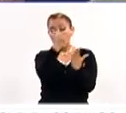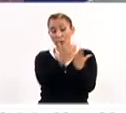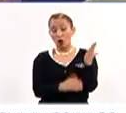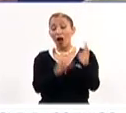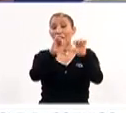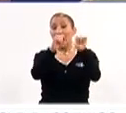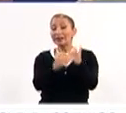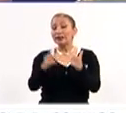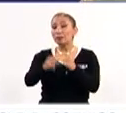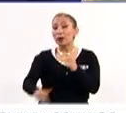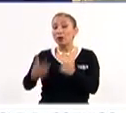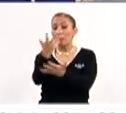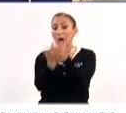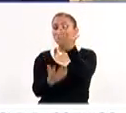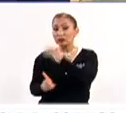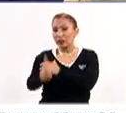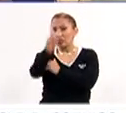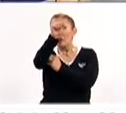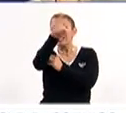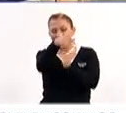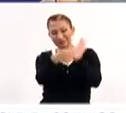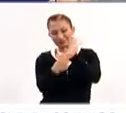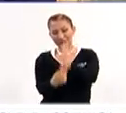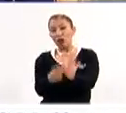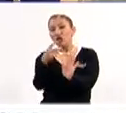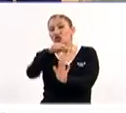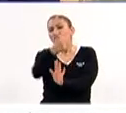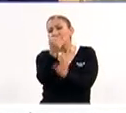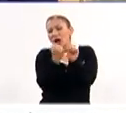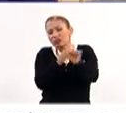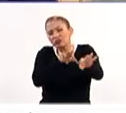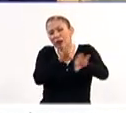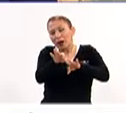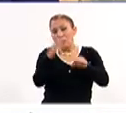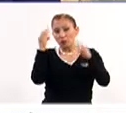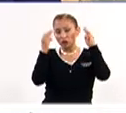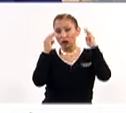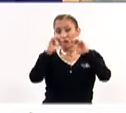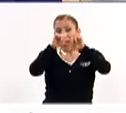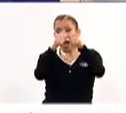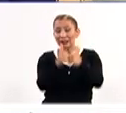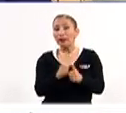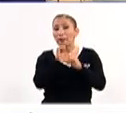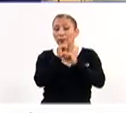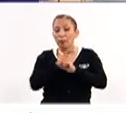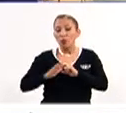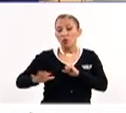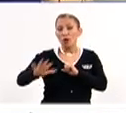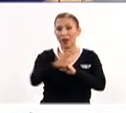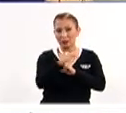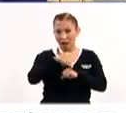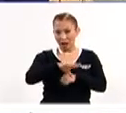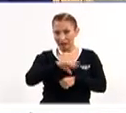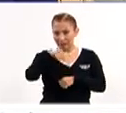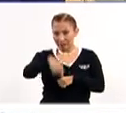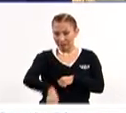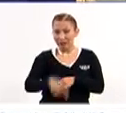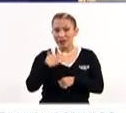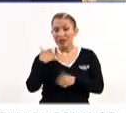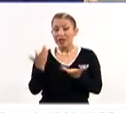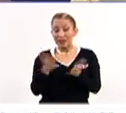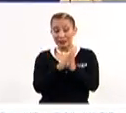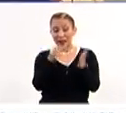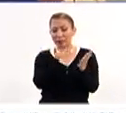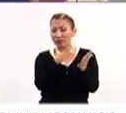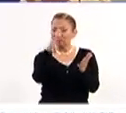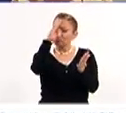Arte del Pueblo, Manos de Dios, es el reflejo de 12 años de trabajo del Museo de Arte Popular donde nos encontramos. Y la edición